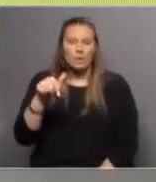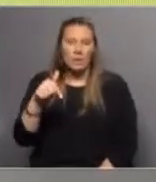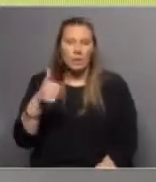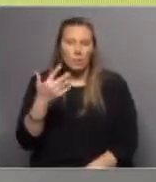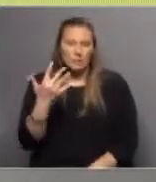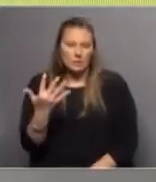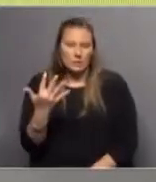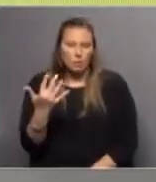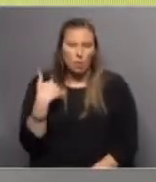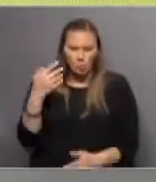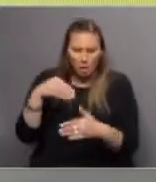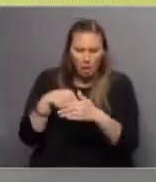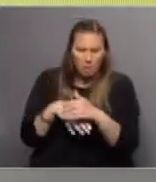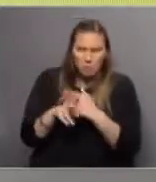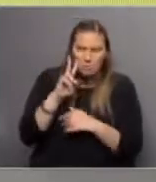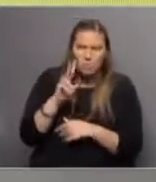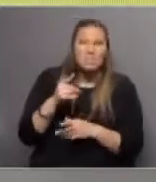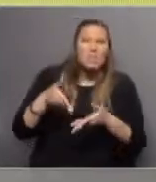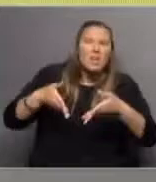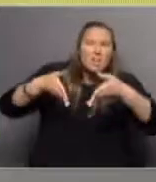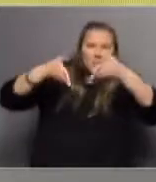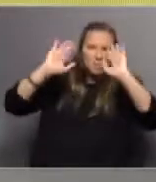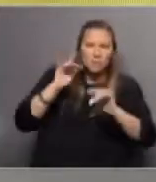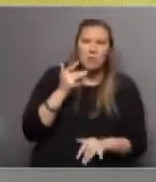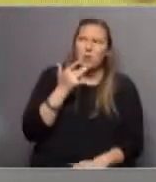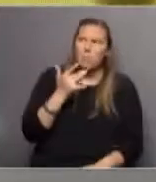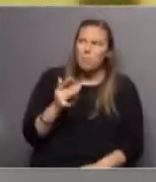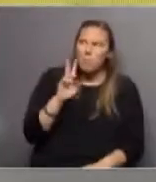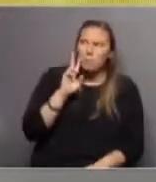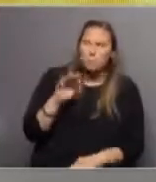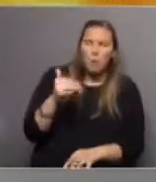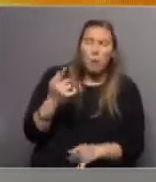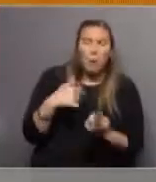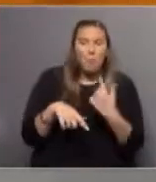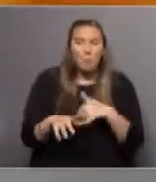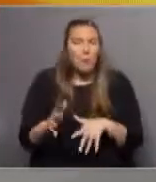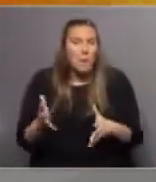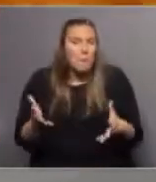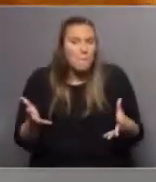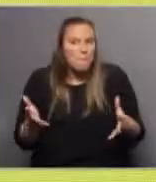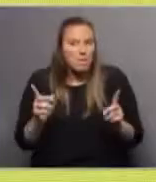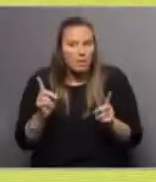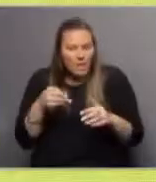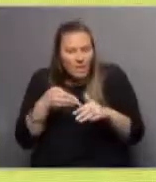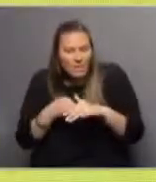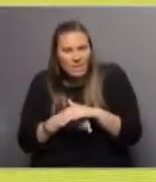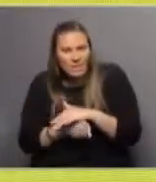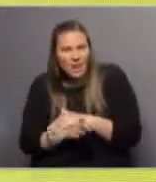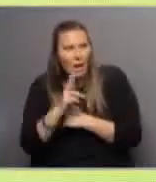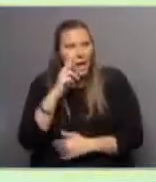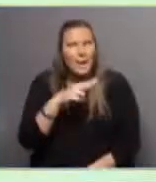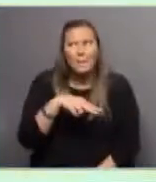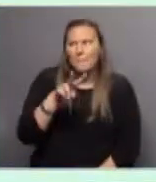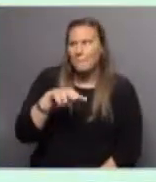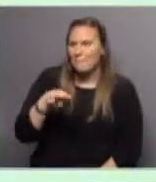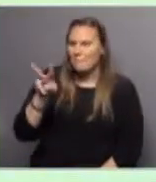bien internamente qué tiene. Se ven algunos edificios, ¿no? Lindos, de afuera hay más nada. Claro, hay que recorrerlo para dar la